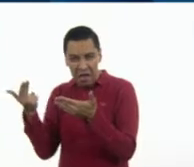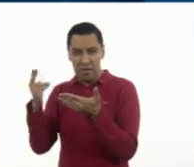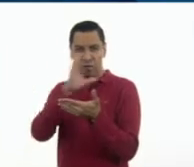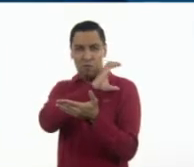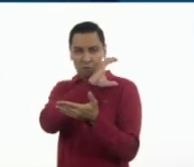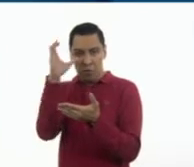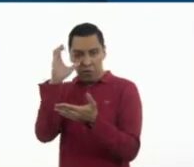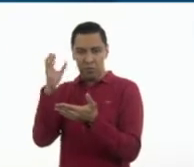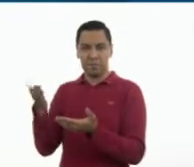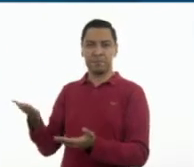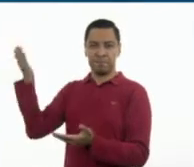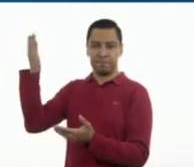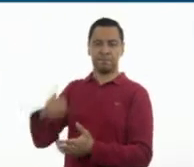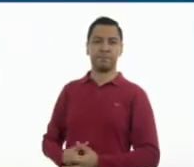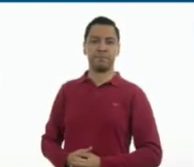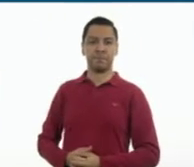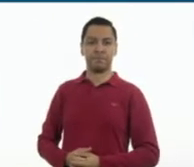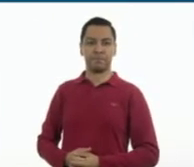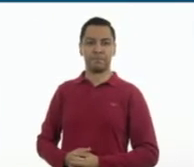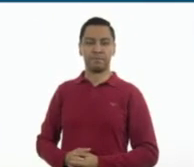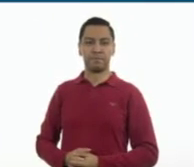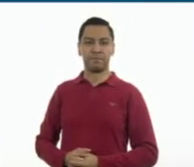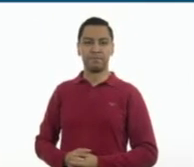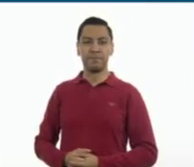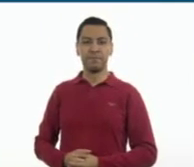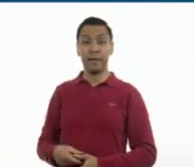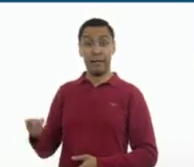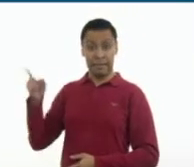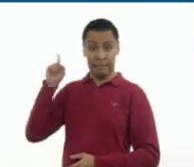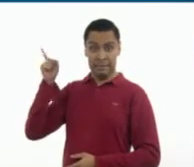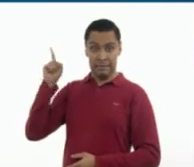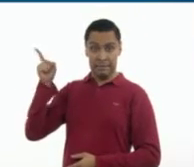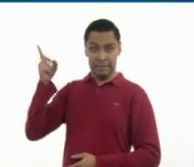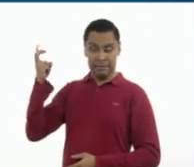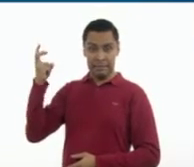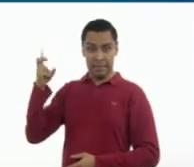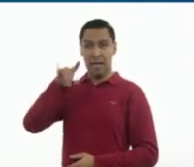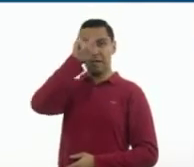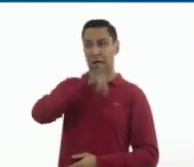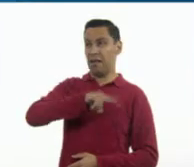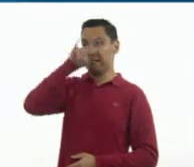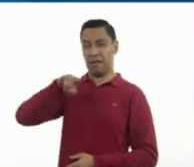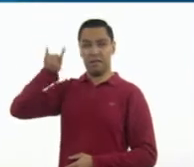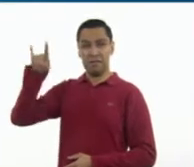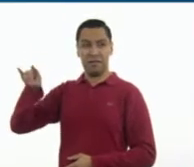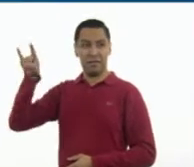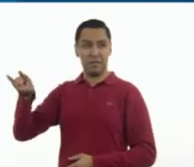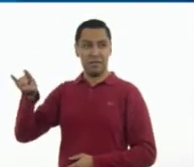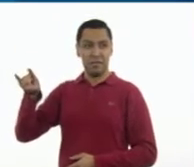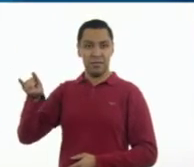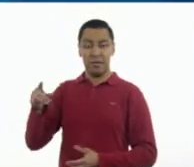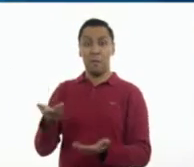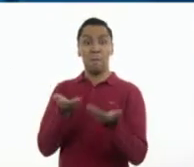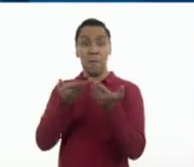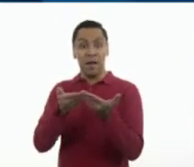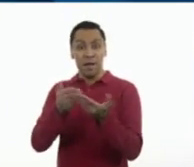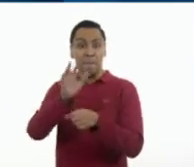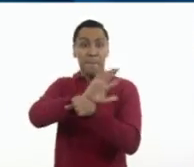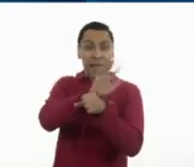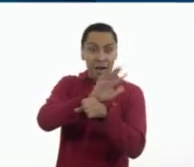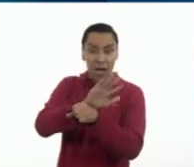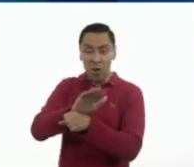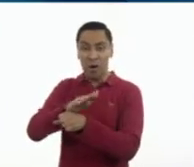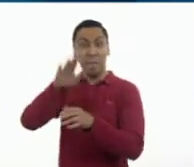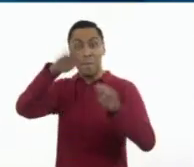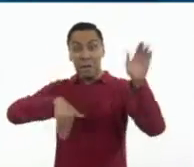el primero de los anuncios. Este ejemplo que estamos viendo aquí dice... La asociación Milenio presenta Noche de Películas